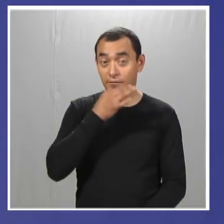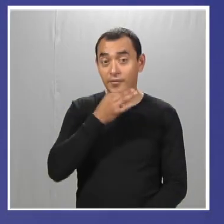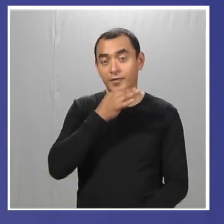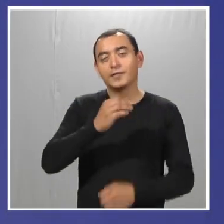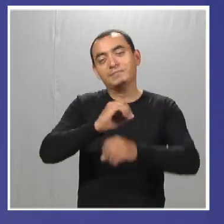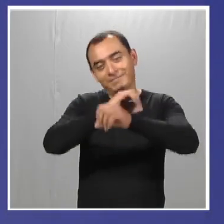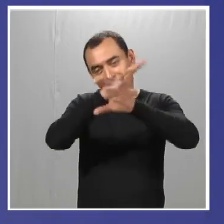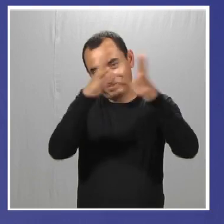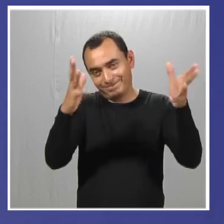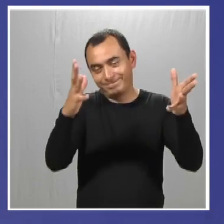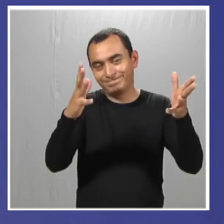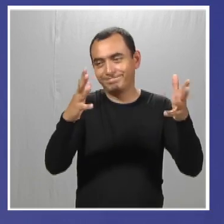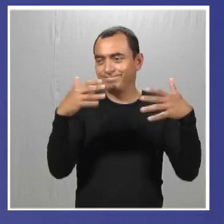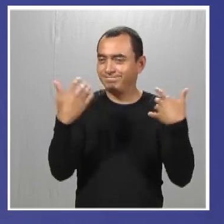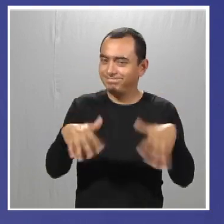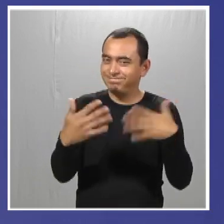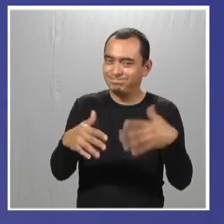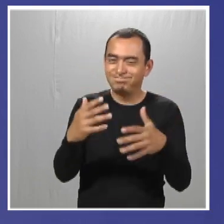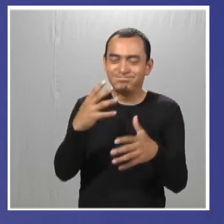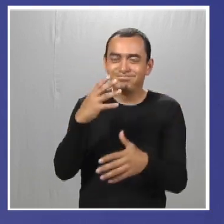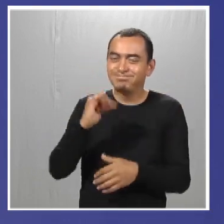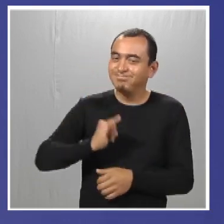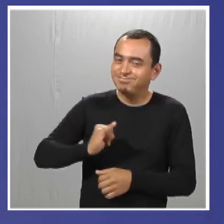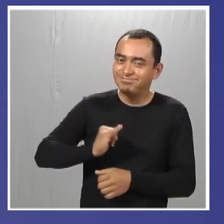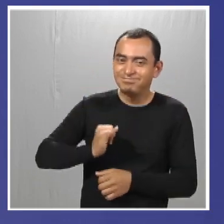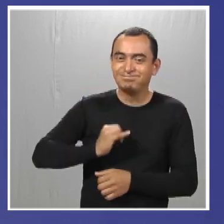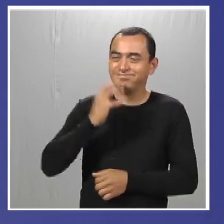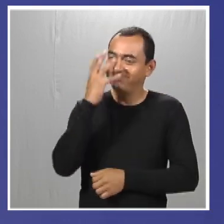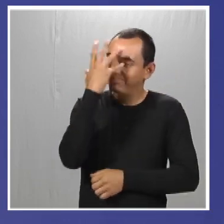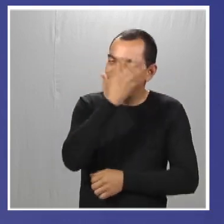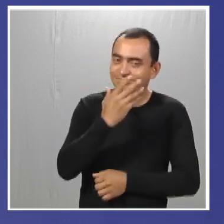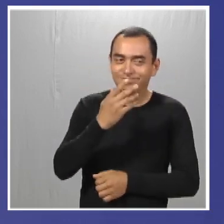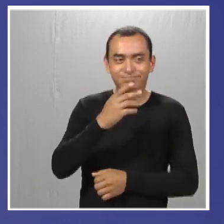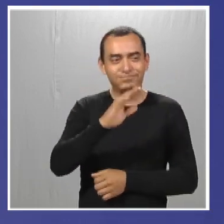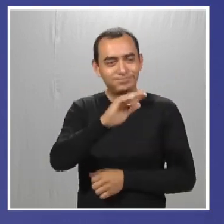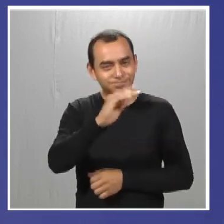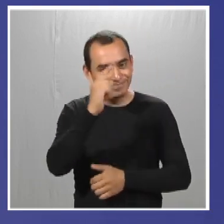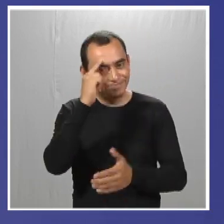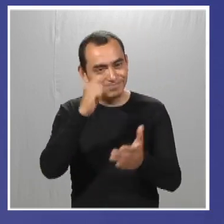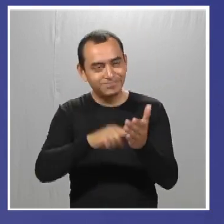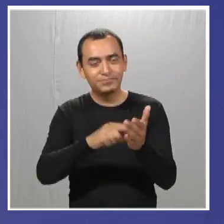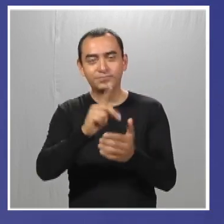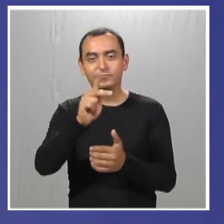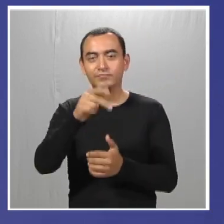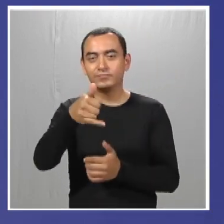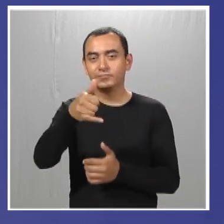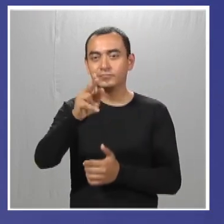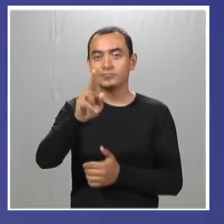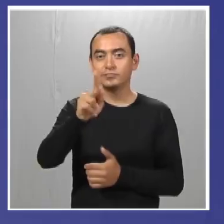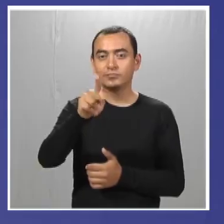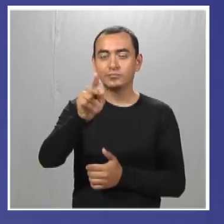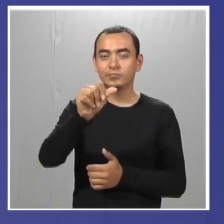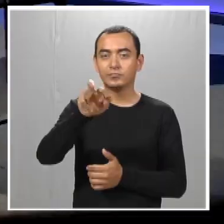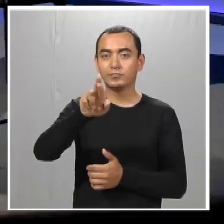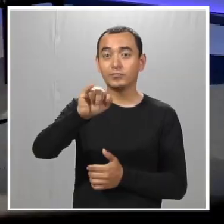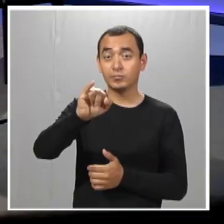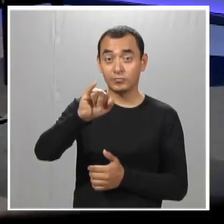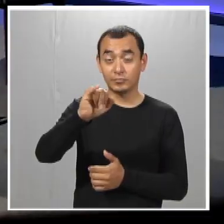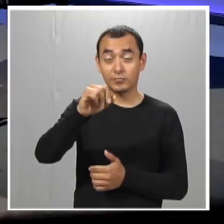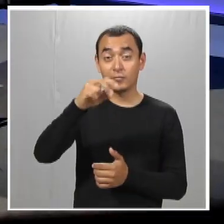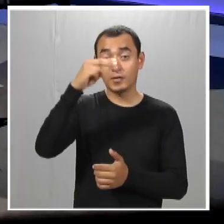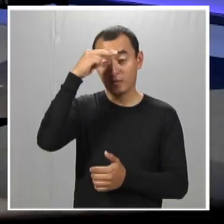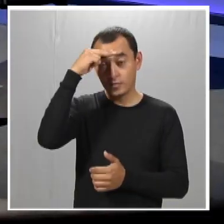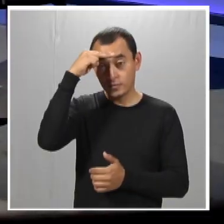Pues sí, las fiestas obviamente en Best Buddies se de poner bastante interesantes y bastante bonitas. Yucari Fernanda, que es coordinadora de la asociación